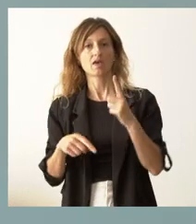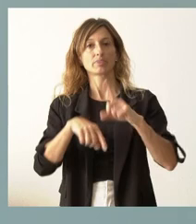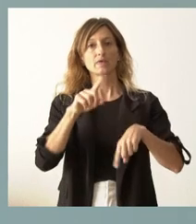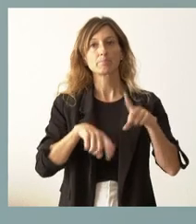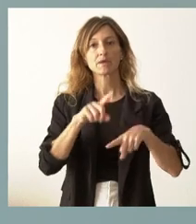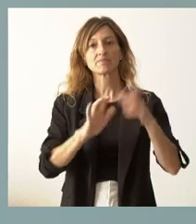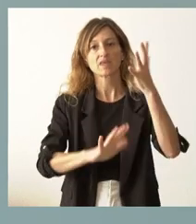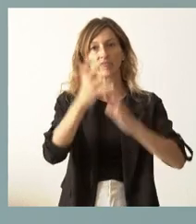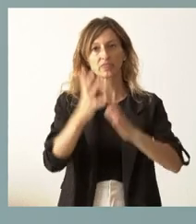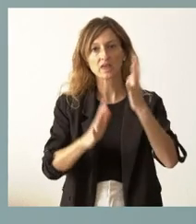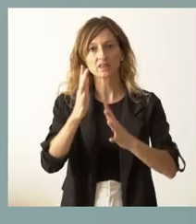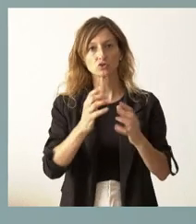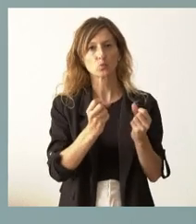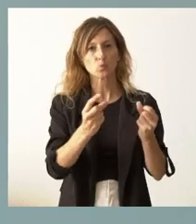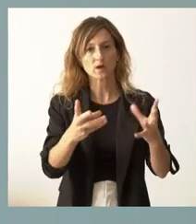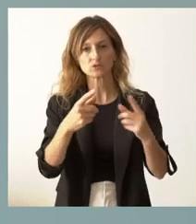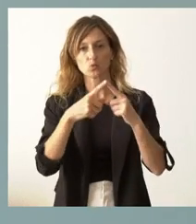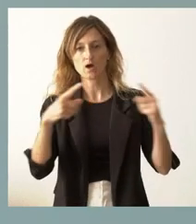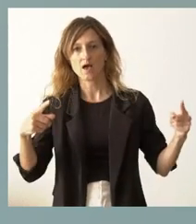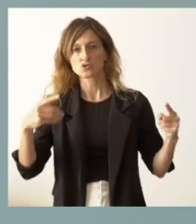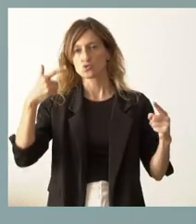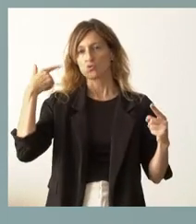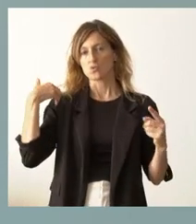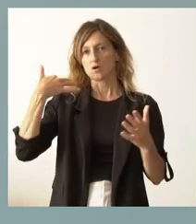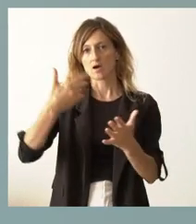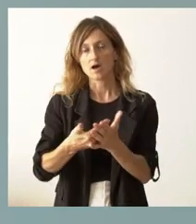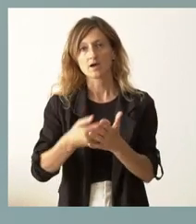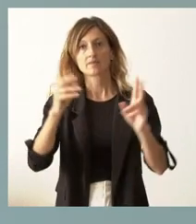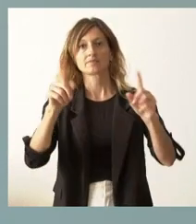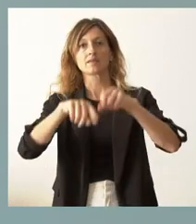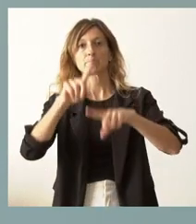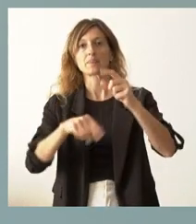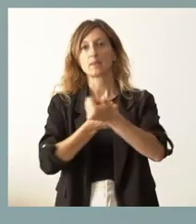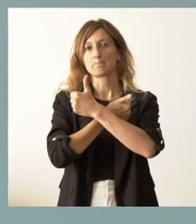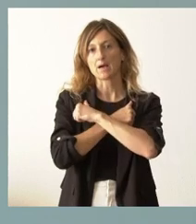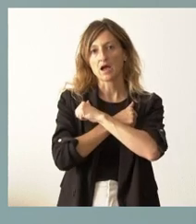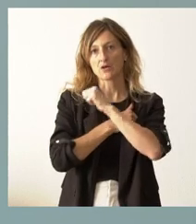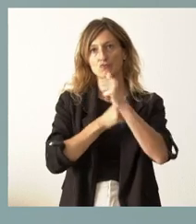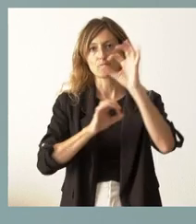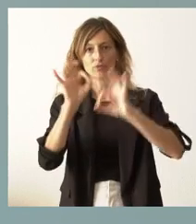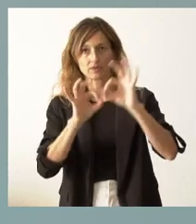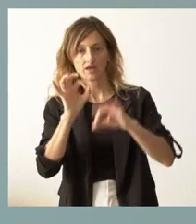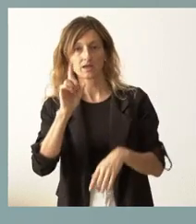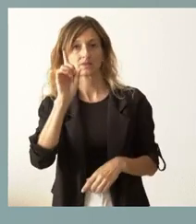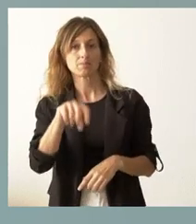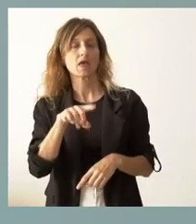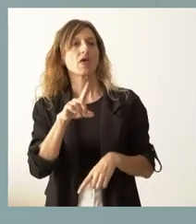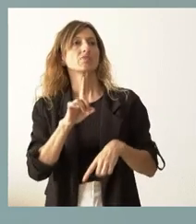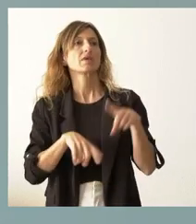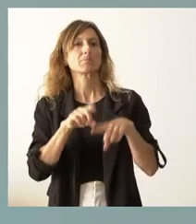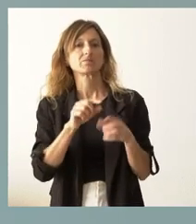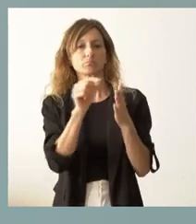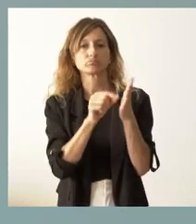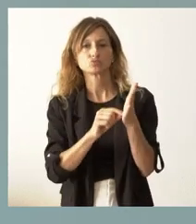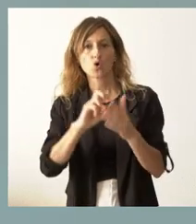número de incendios del último año, en función de la tasa de paro, creo recordar, en función también de algunas otras variables.